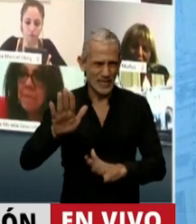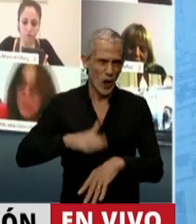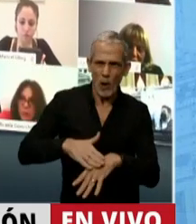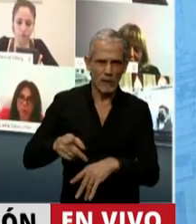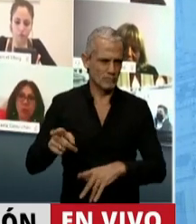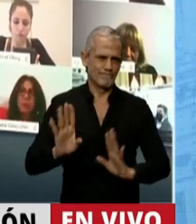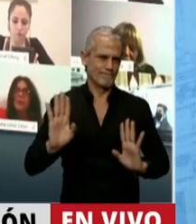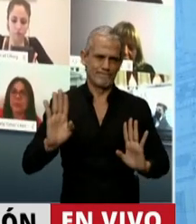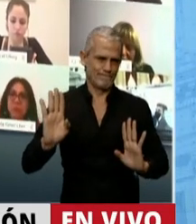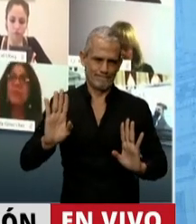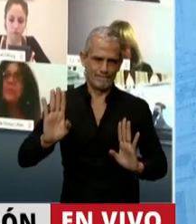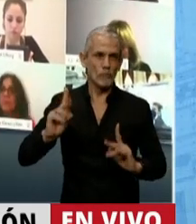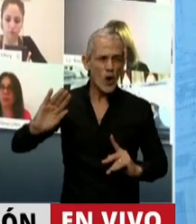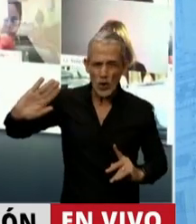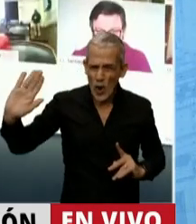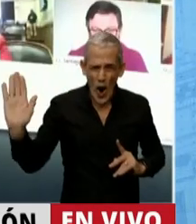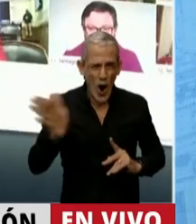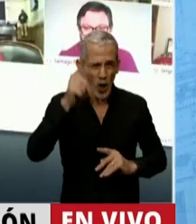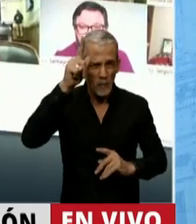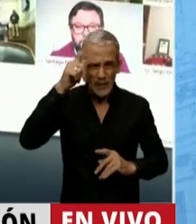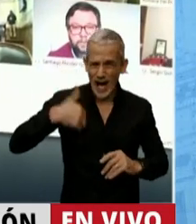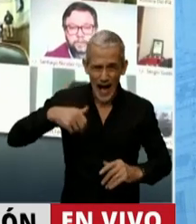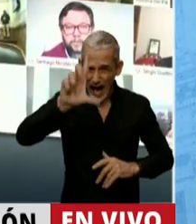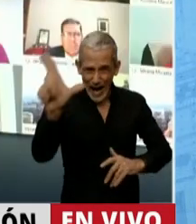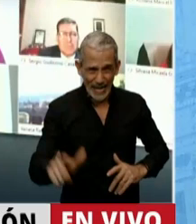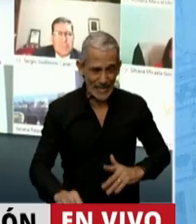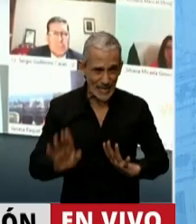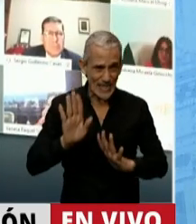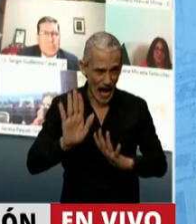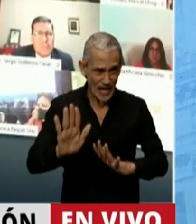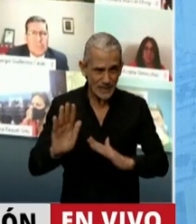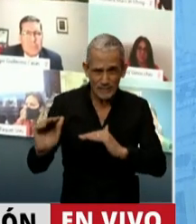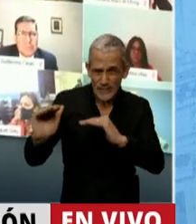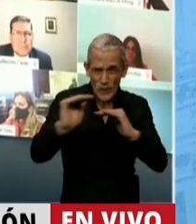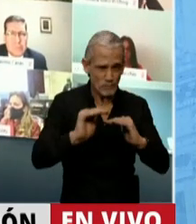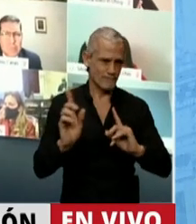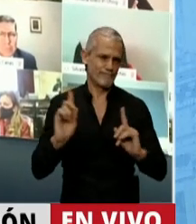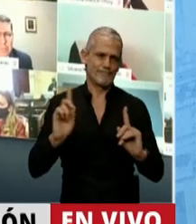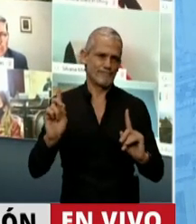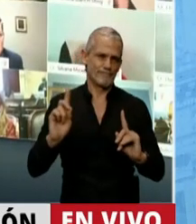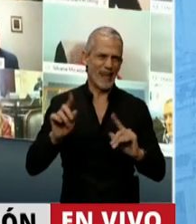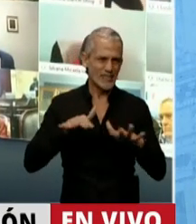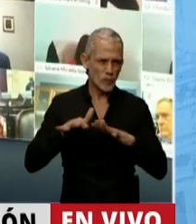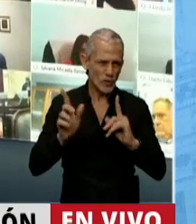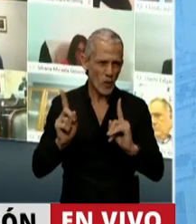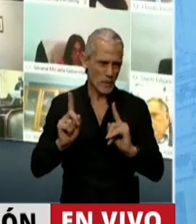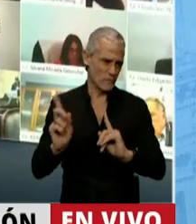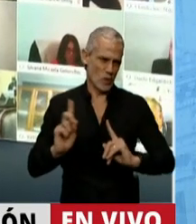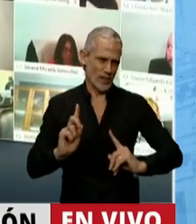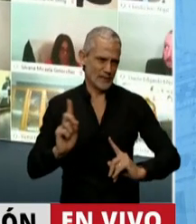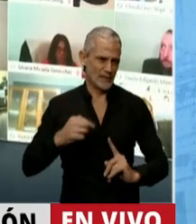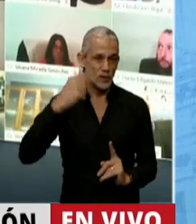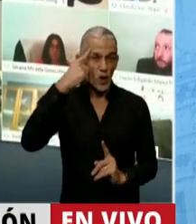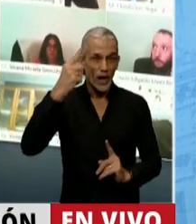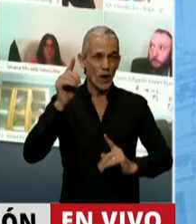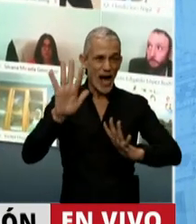lado, porque no creo que todas las fuerzas de seguridad de la Argentina estén en esa circunstancia y en esa situación. No creo que